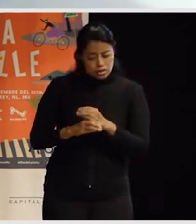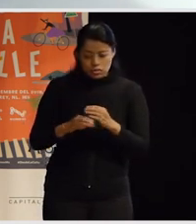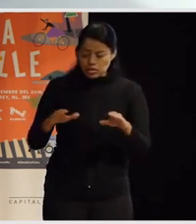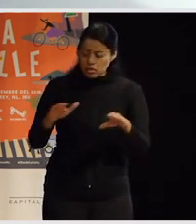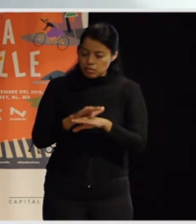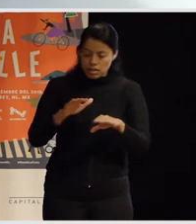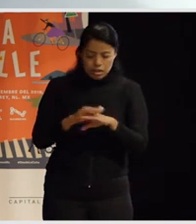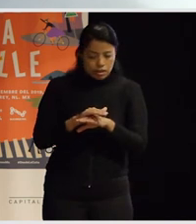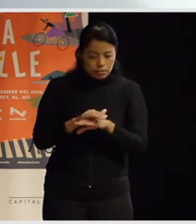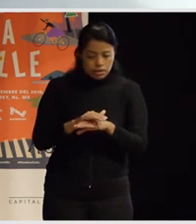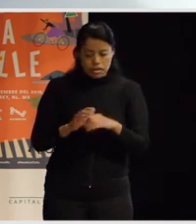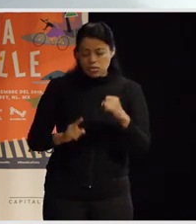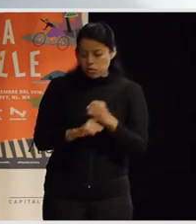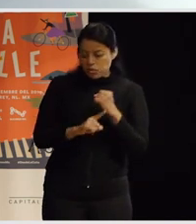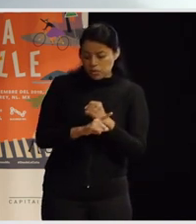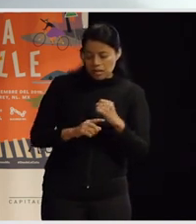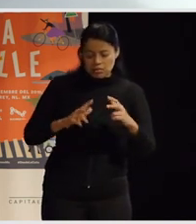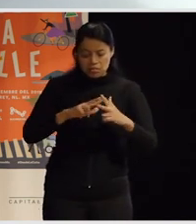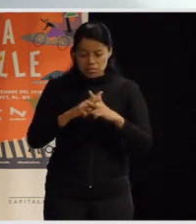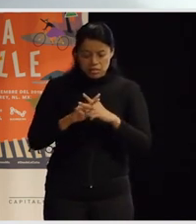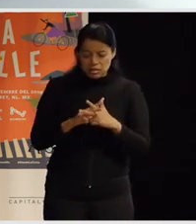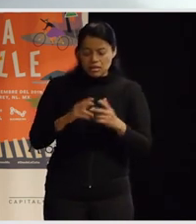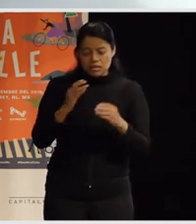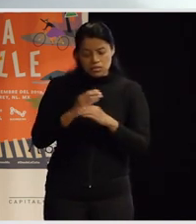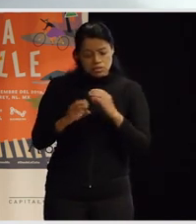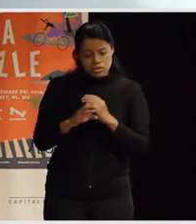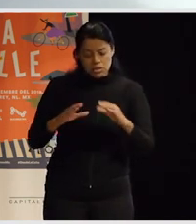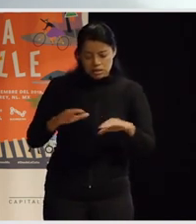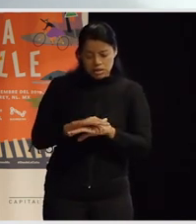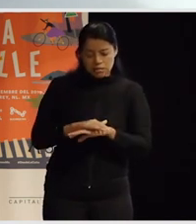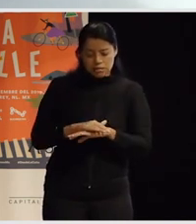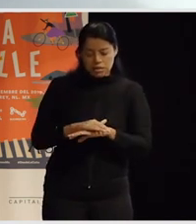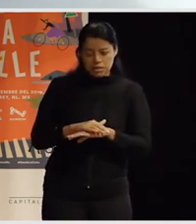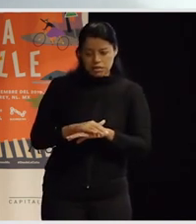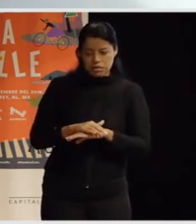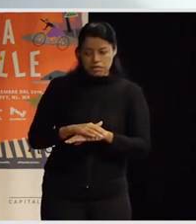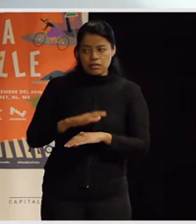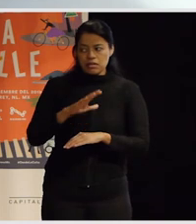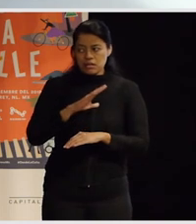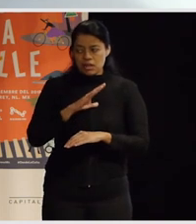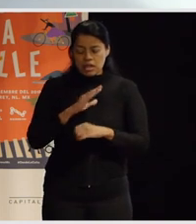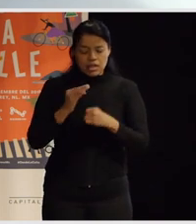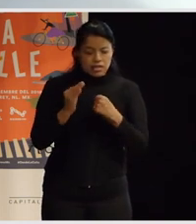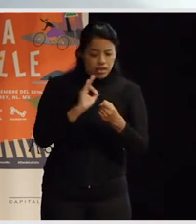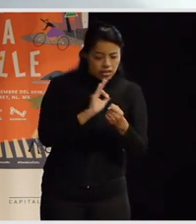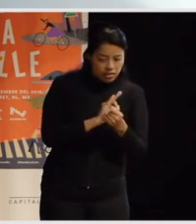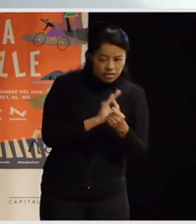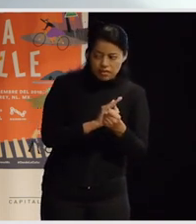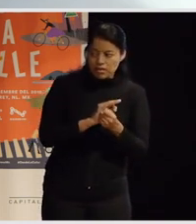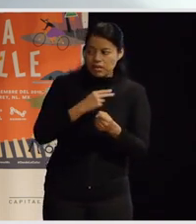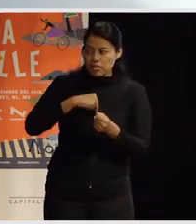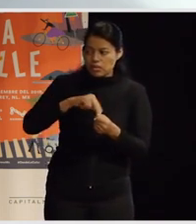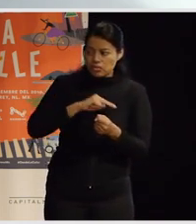fundamentalmente por crisis y por conflictos ¿no? entonces creo que hay que defender yo creo que